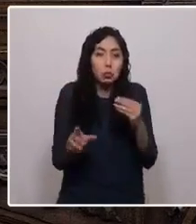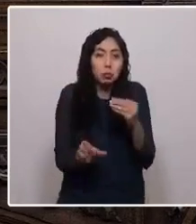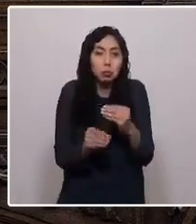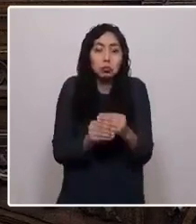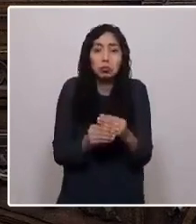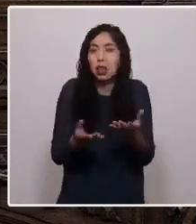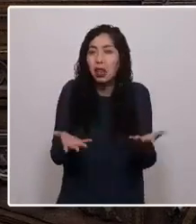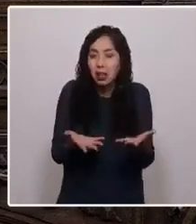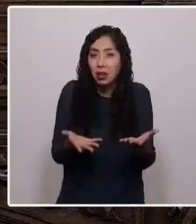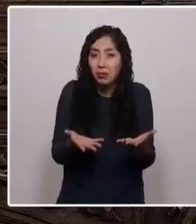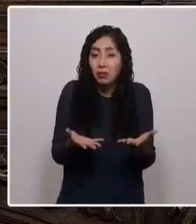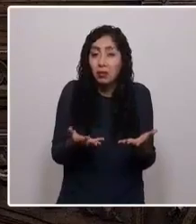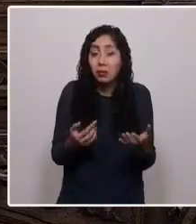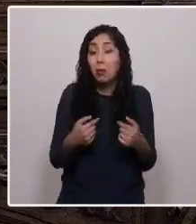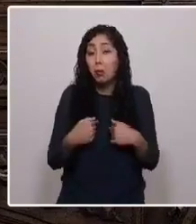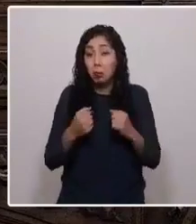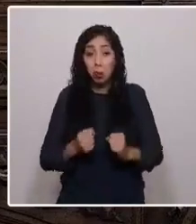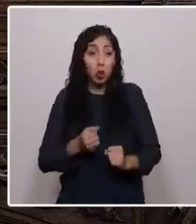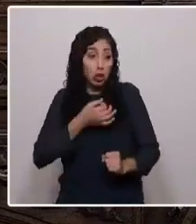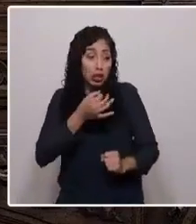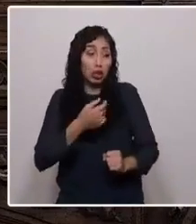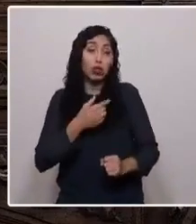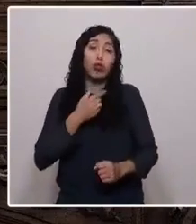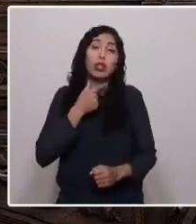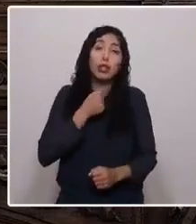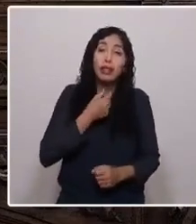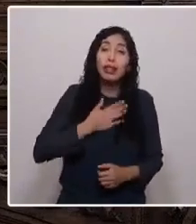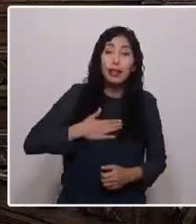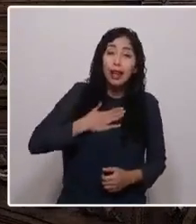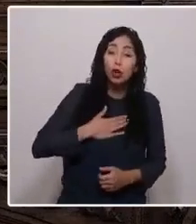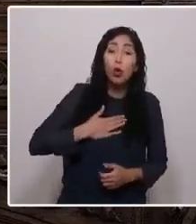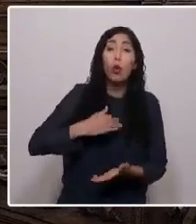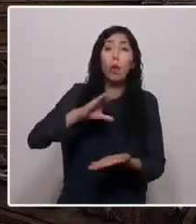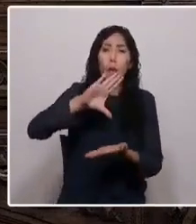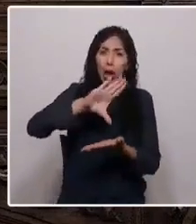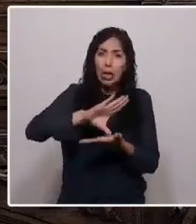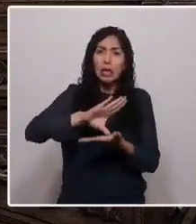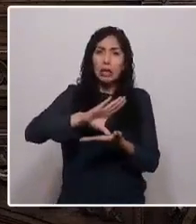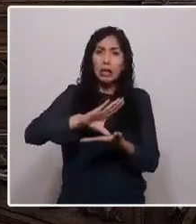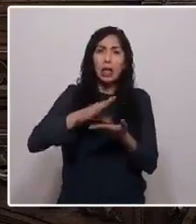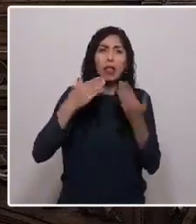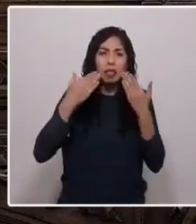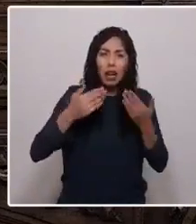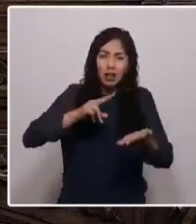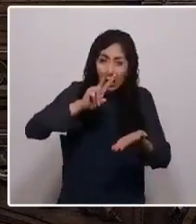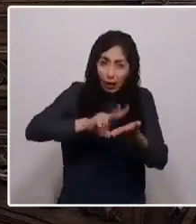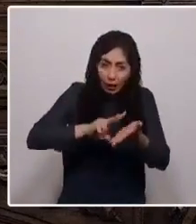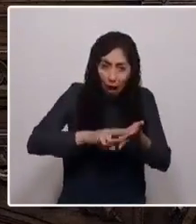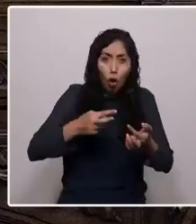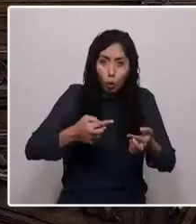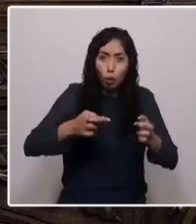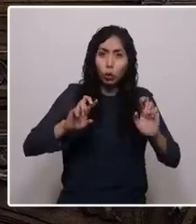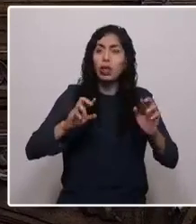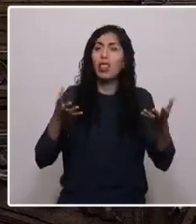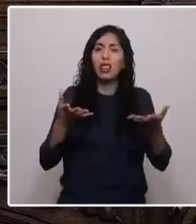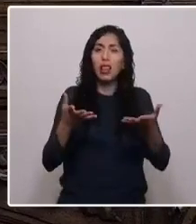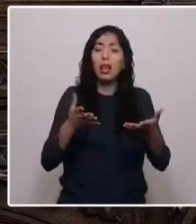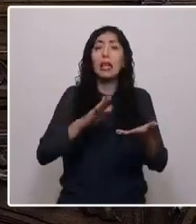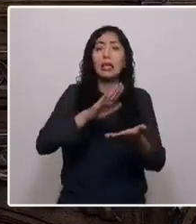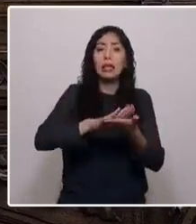Podría decir que quiero un país que le dé oportunidades reales y efectivas en salud pública.